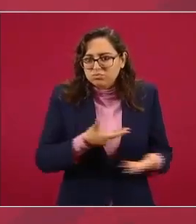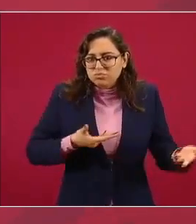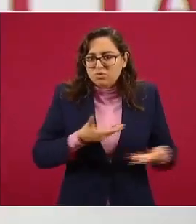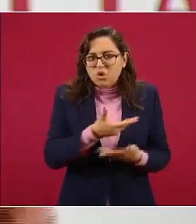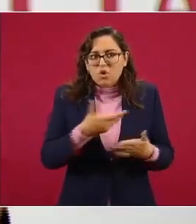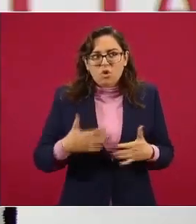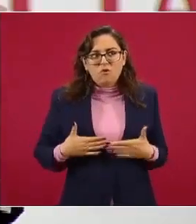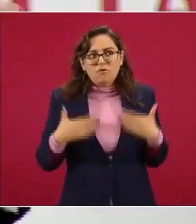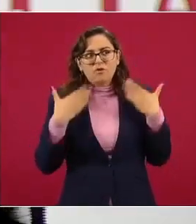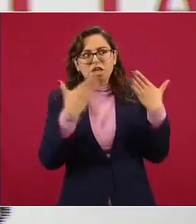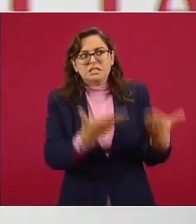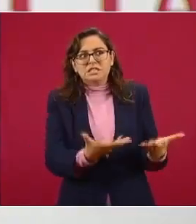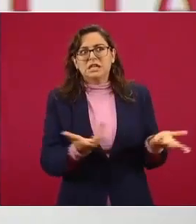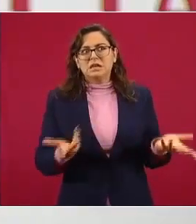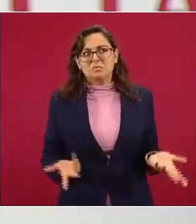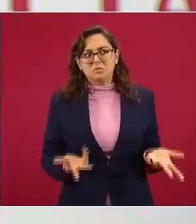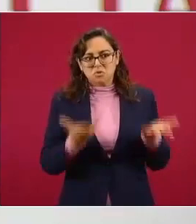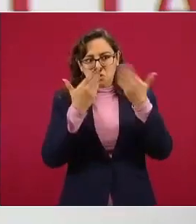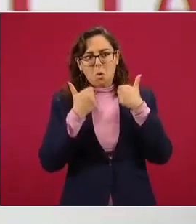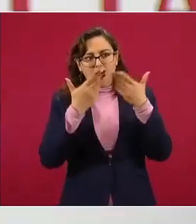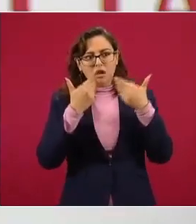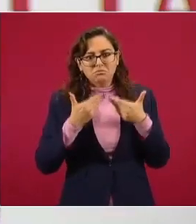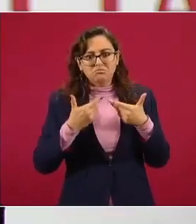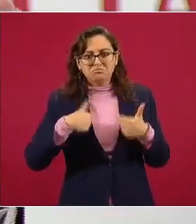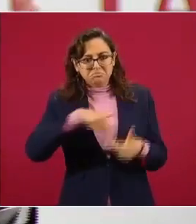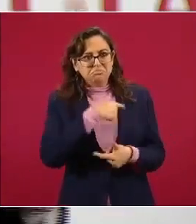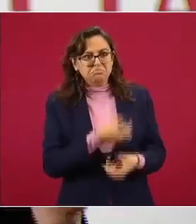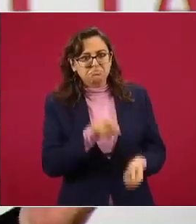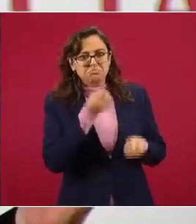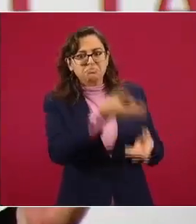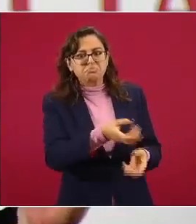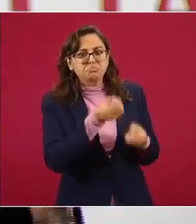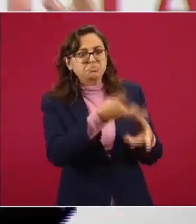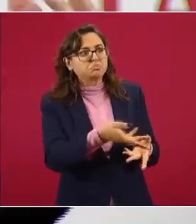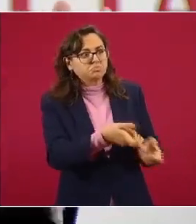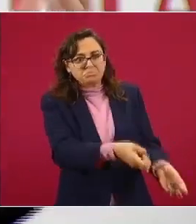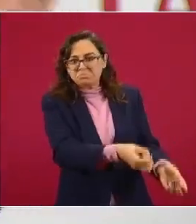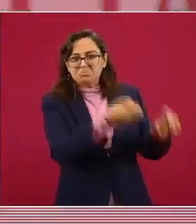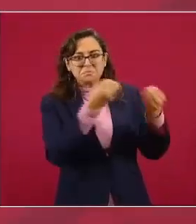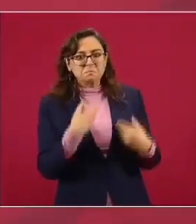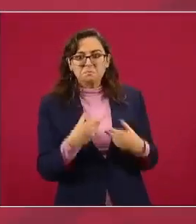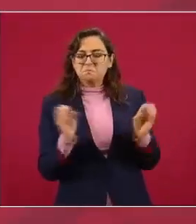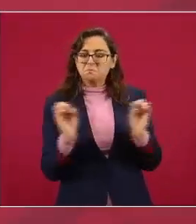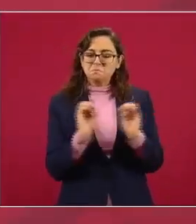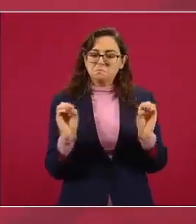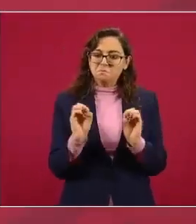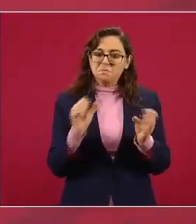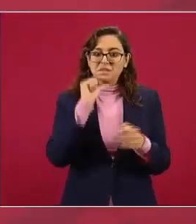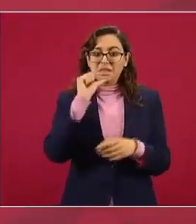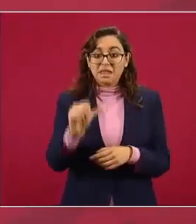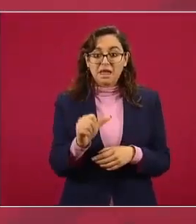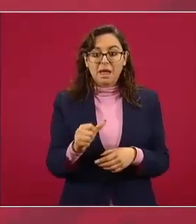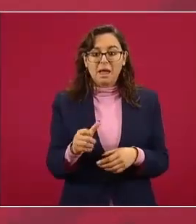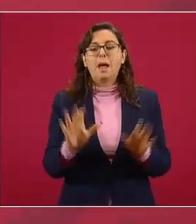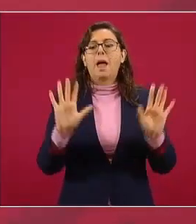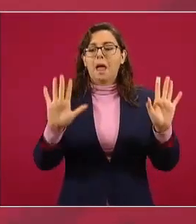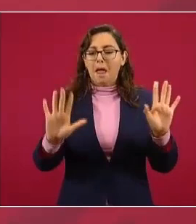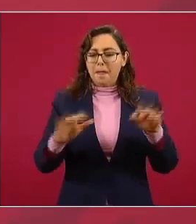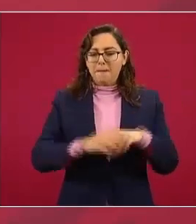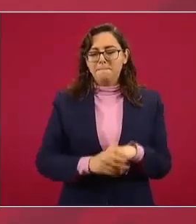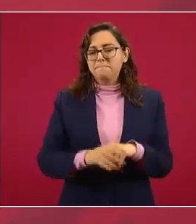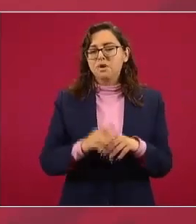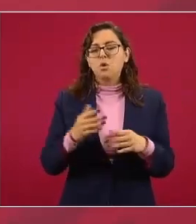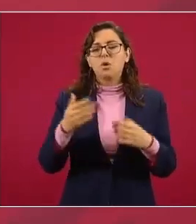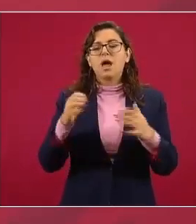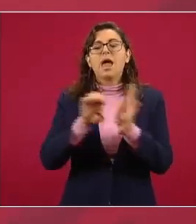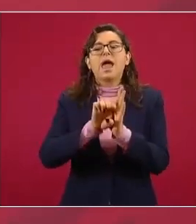dije sobre ese con un elemento de esa naturaleza de esa envergadura vamos a ponernos en el caso opuesto vamos a suponer